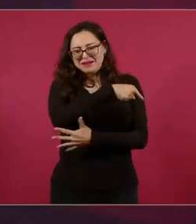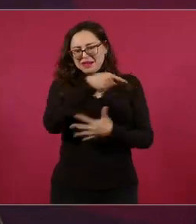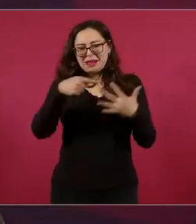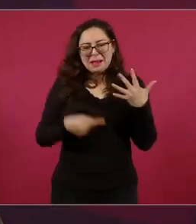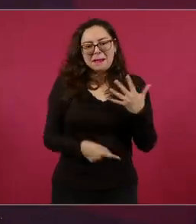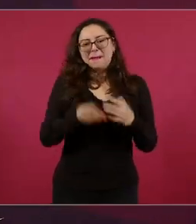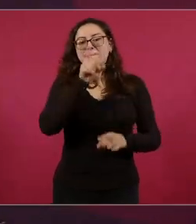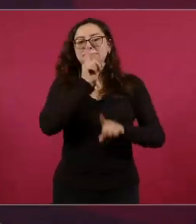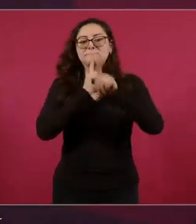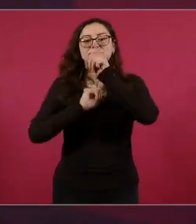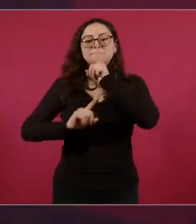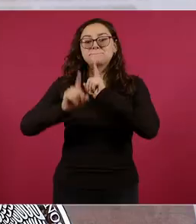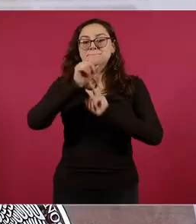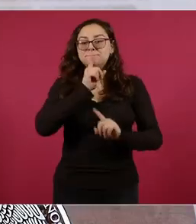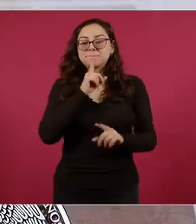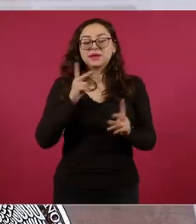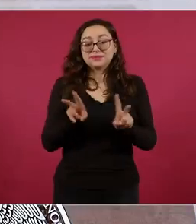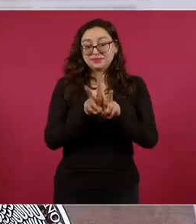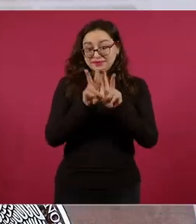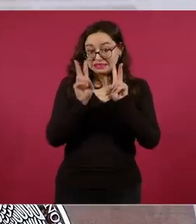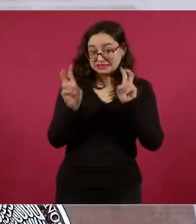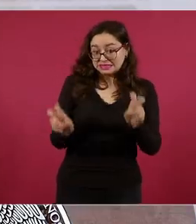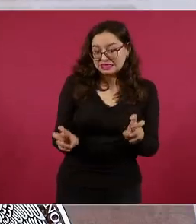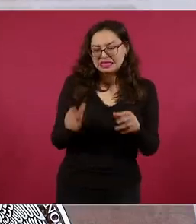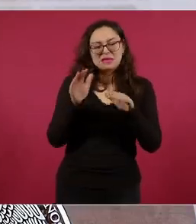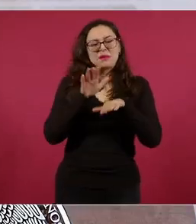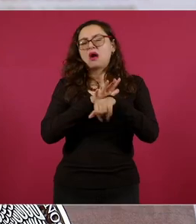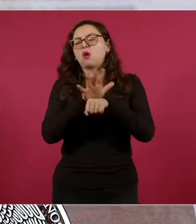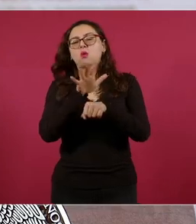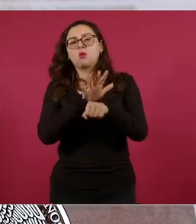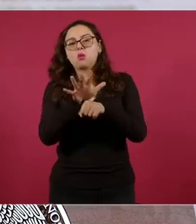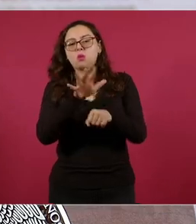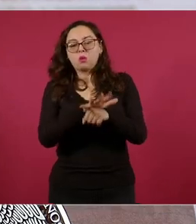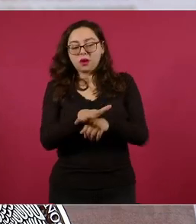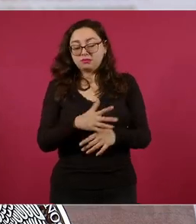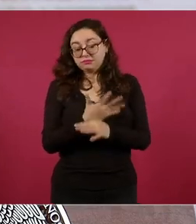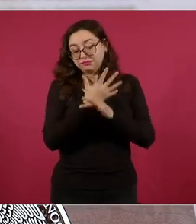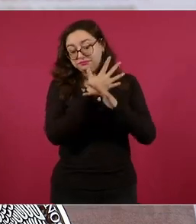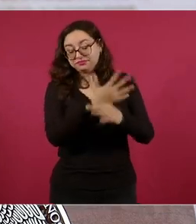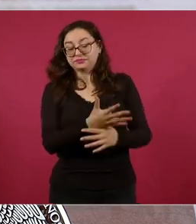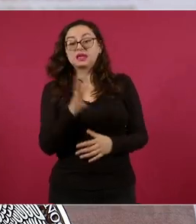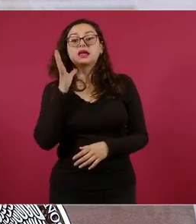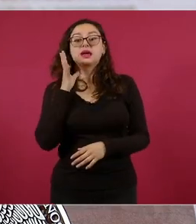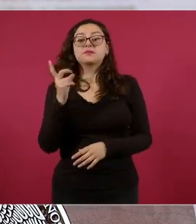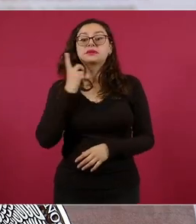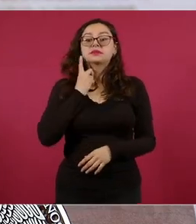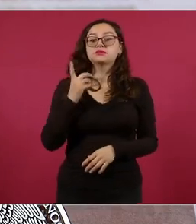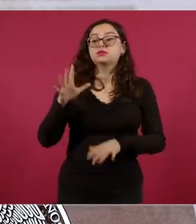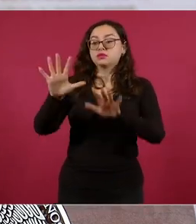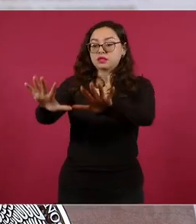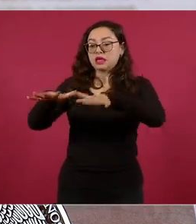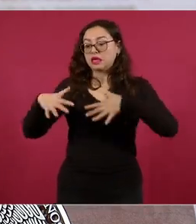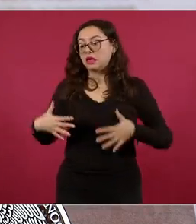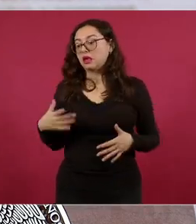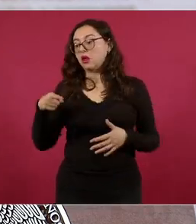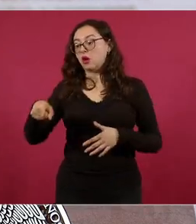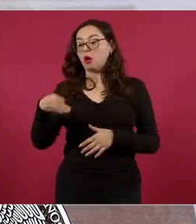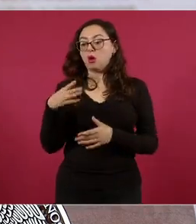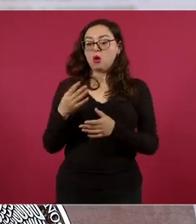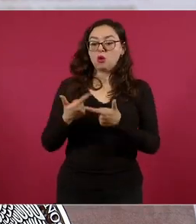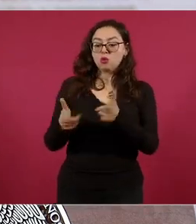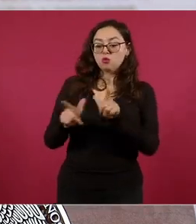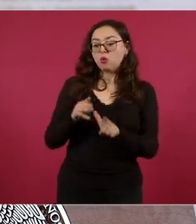sobre la supuesta sobrerepresentación que tendría Morena y sus aliados en la Cámara de Diputados. Y es que la